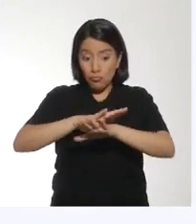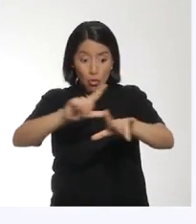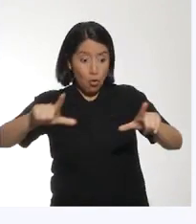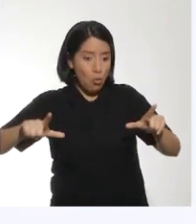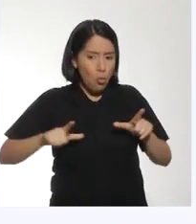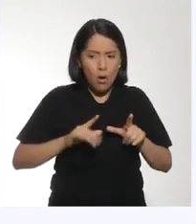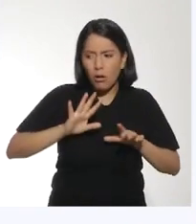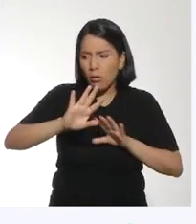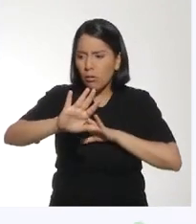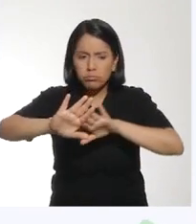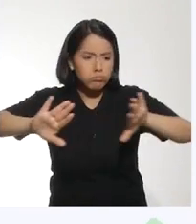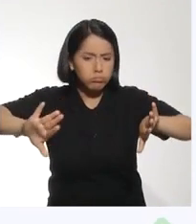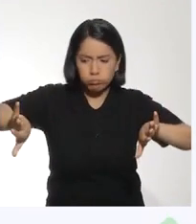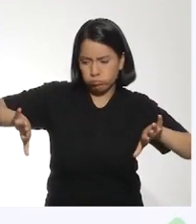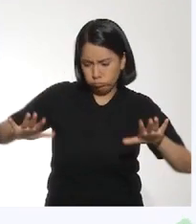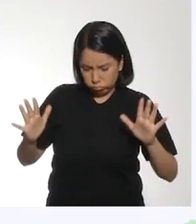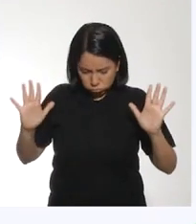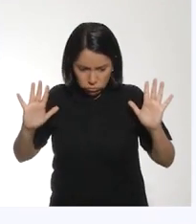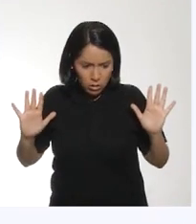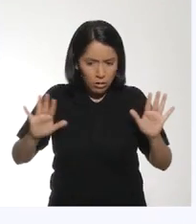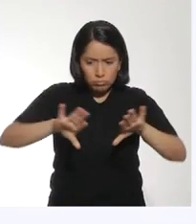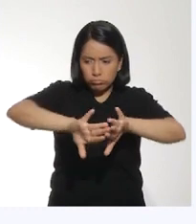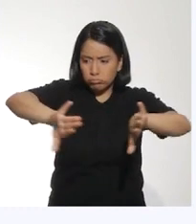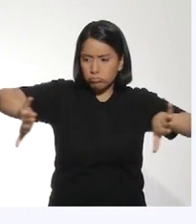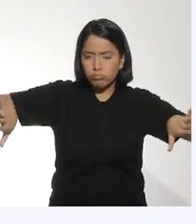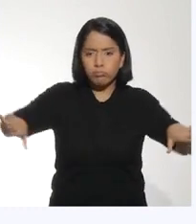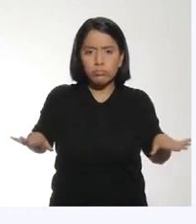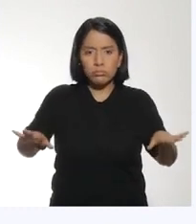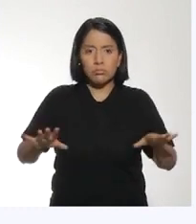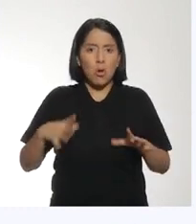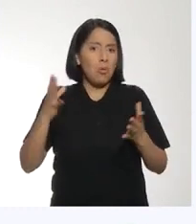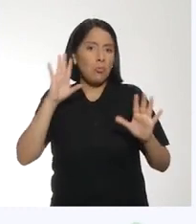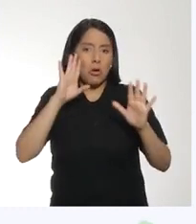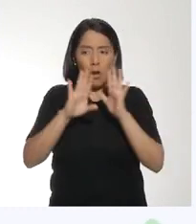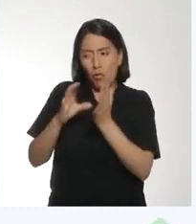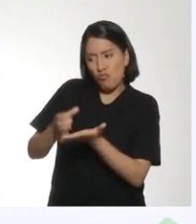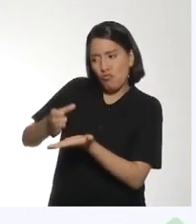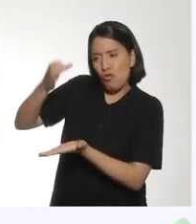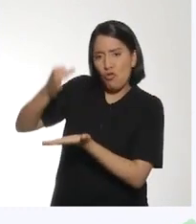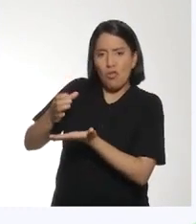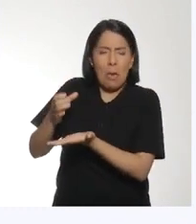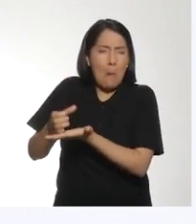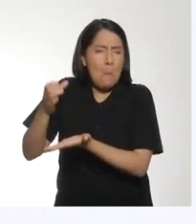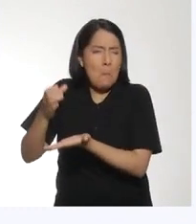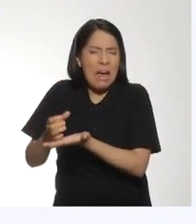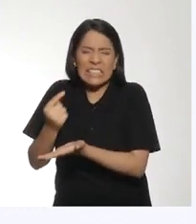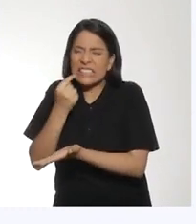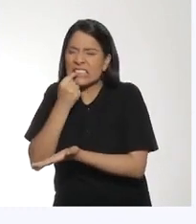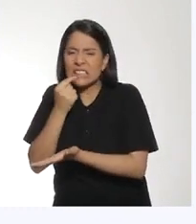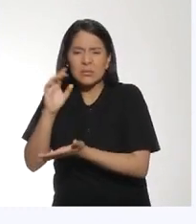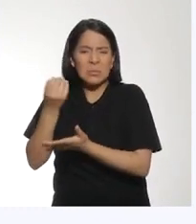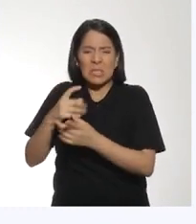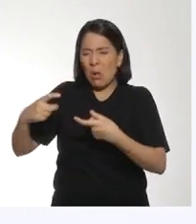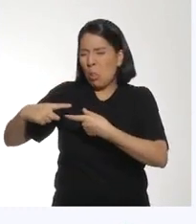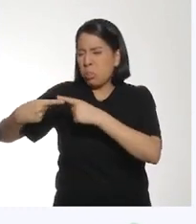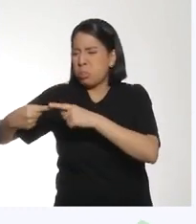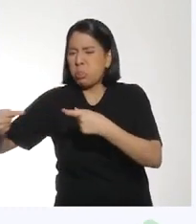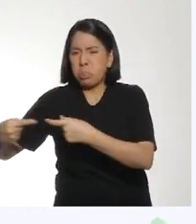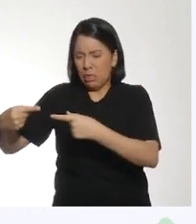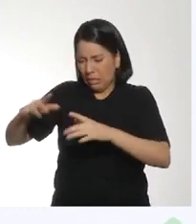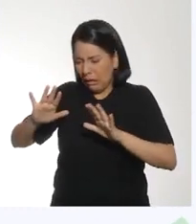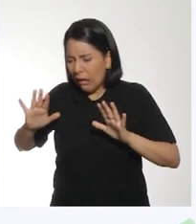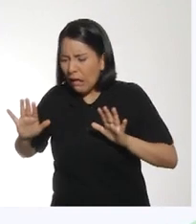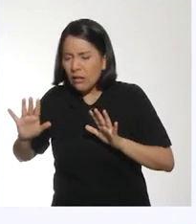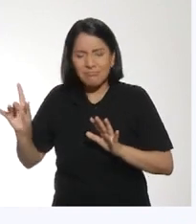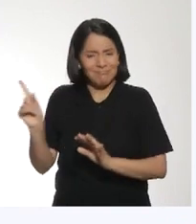Asegurarnos que en el espacio donde se encuentren no haya ningún objeto que los pueda lastimar. Botellas de vidrio o vasos, alguna mesa puntiaguda o